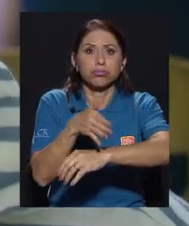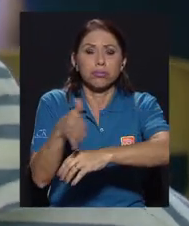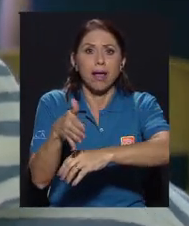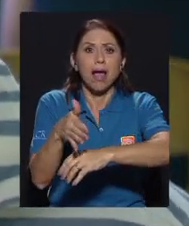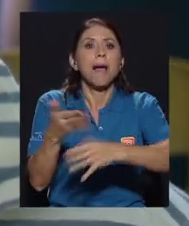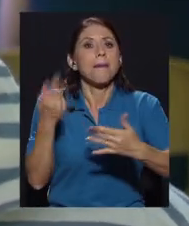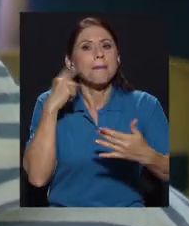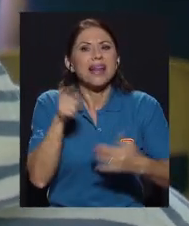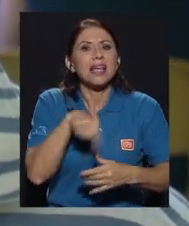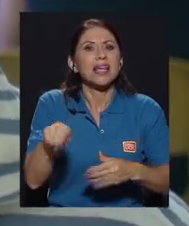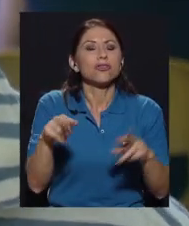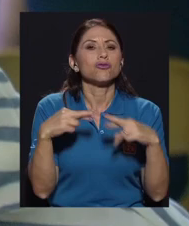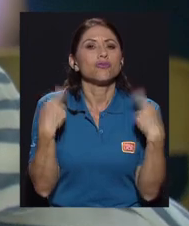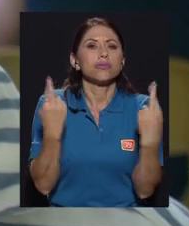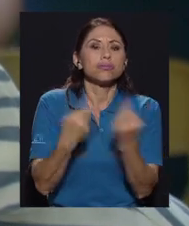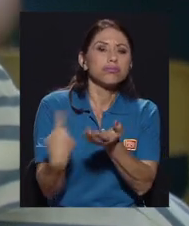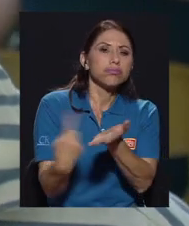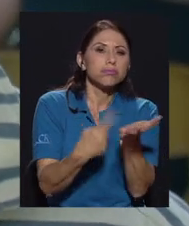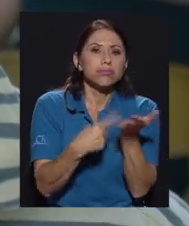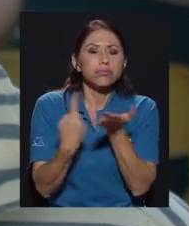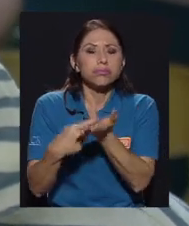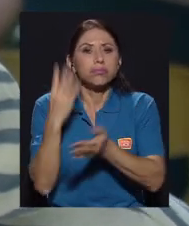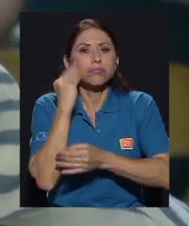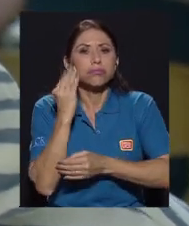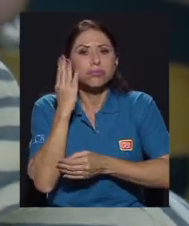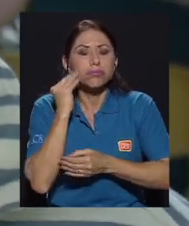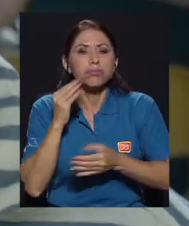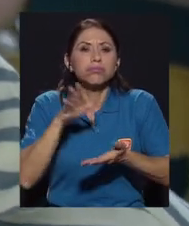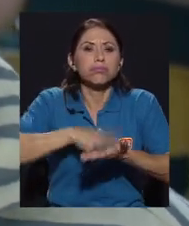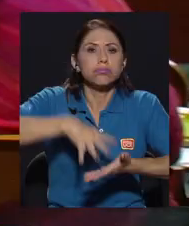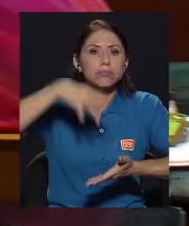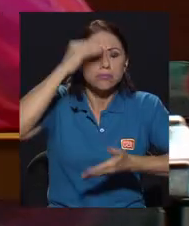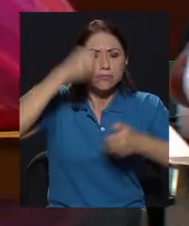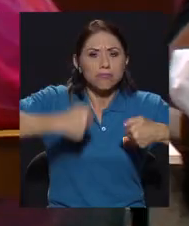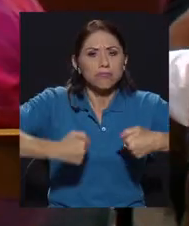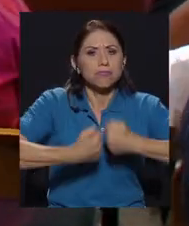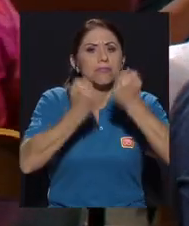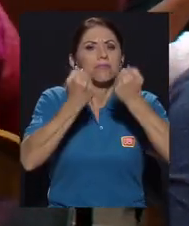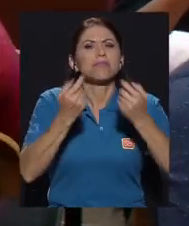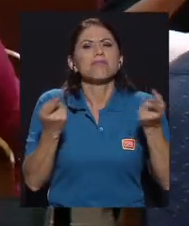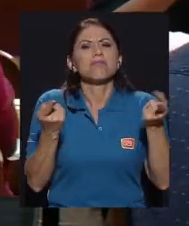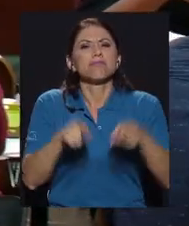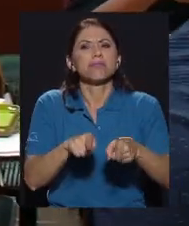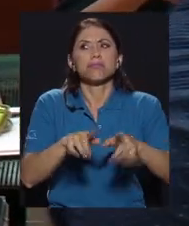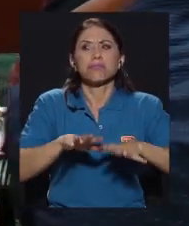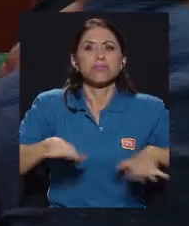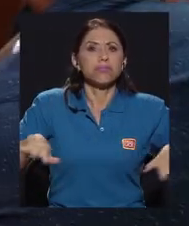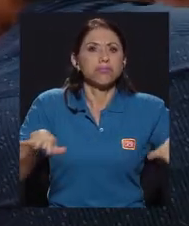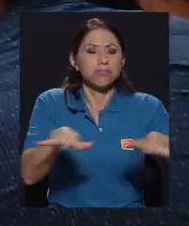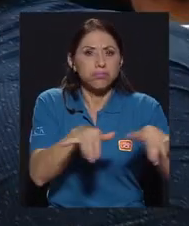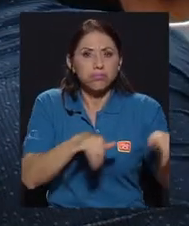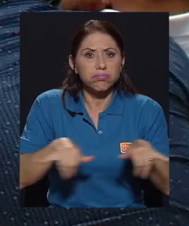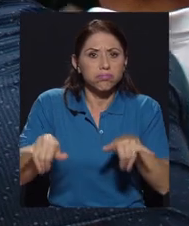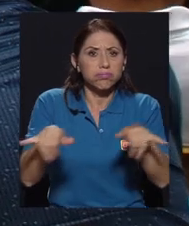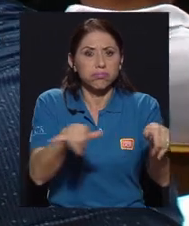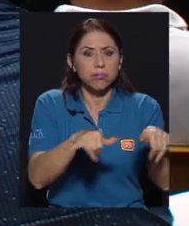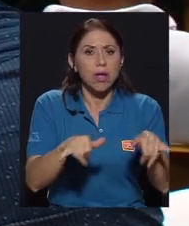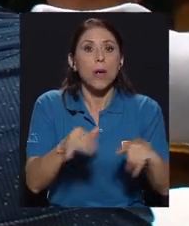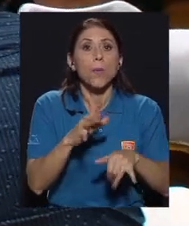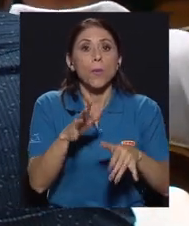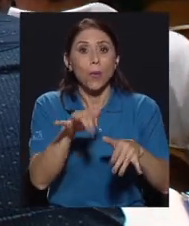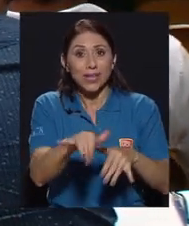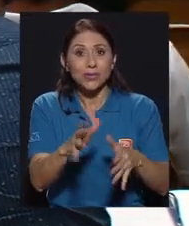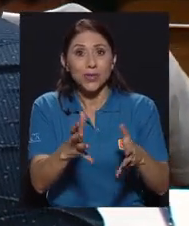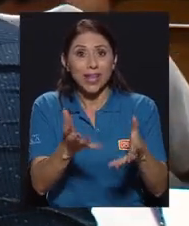aprendizajes, plantearnos retos, plantearnos también qué pasa en este contexto en común que tenemos, por eso queríamos que